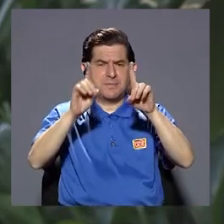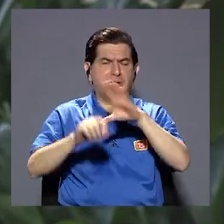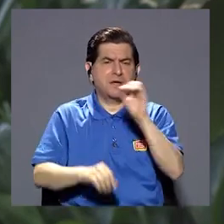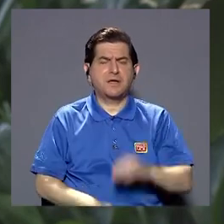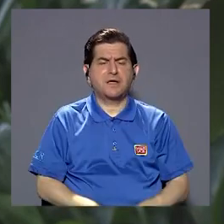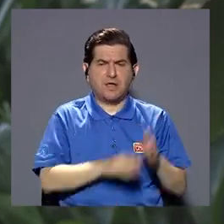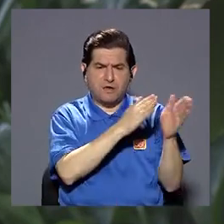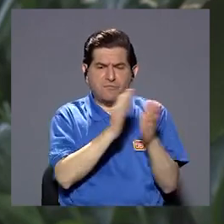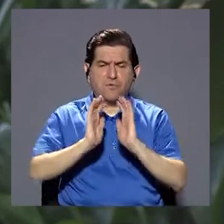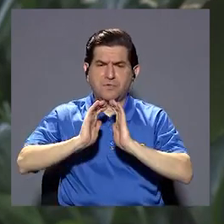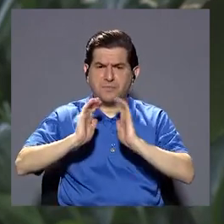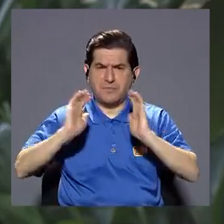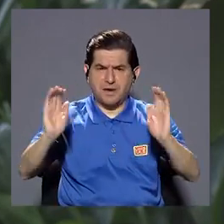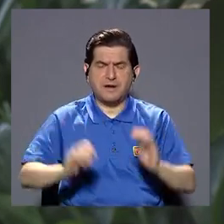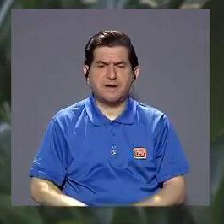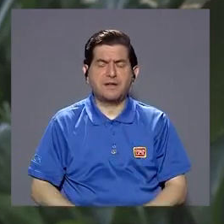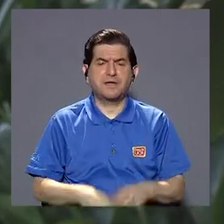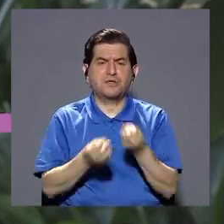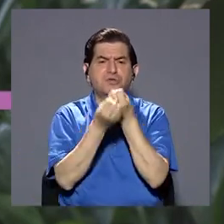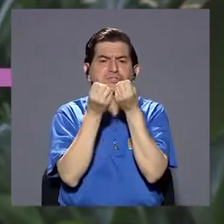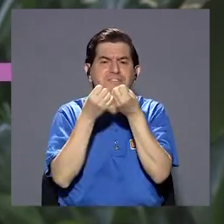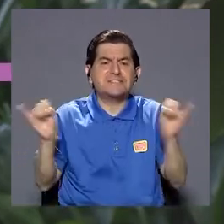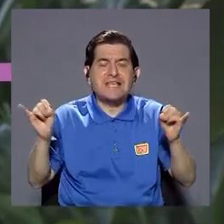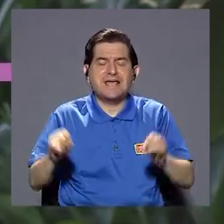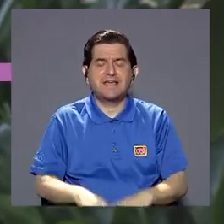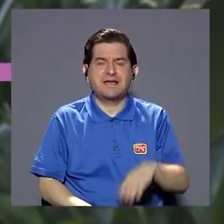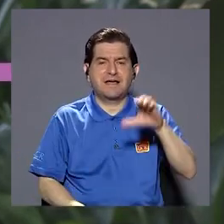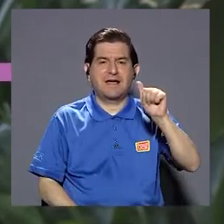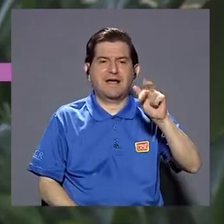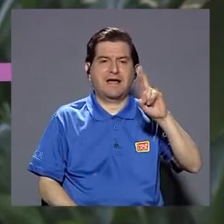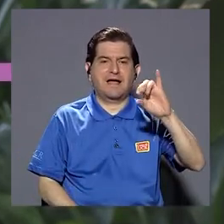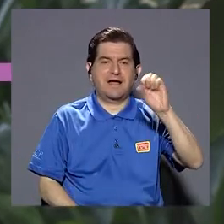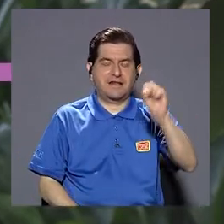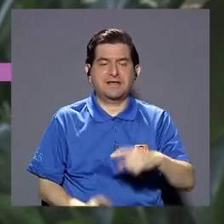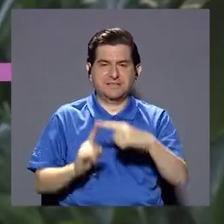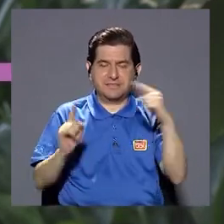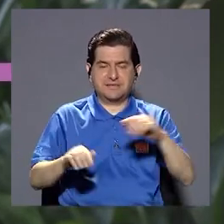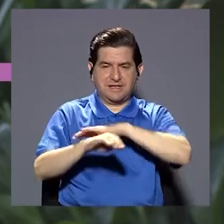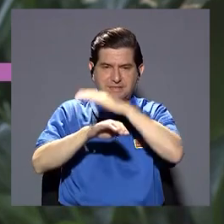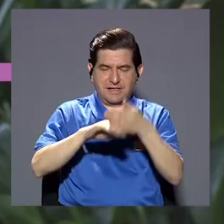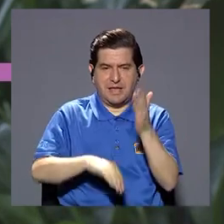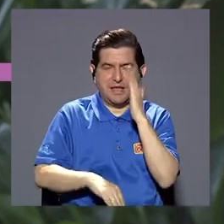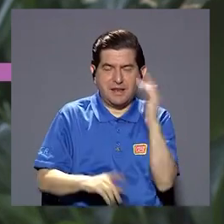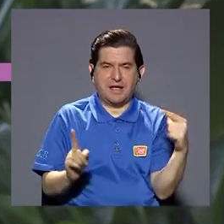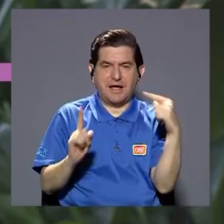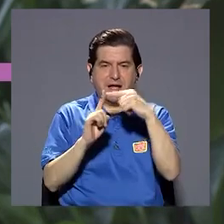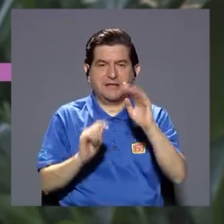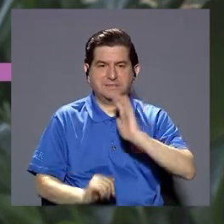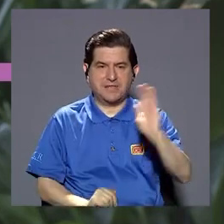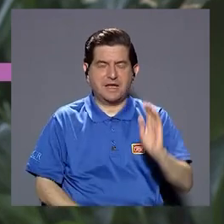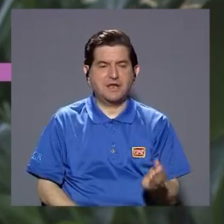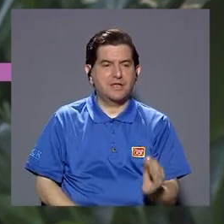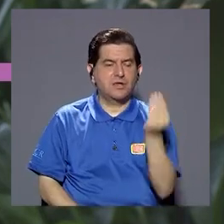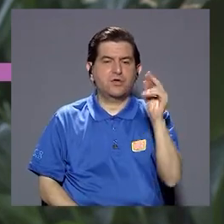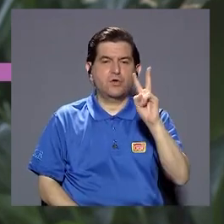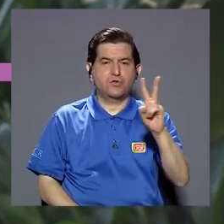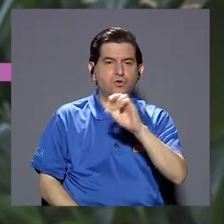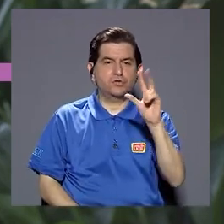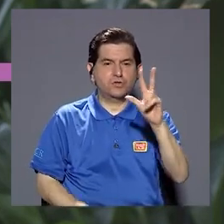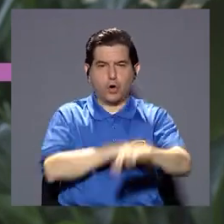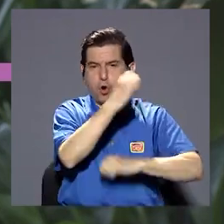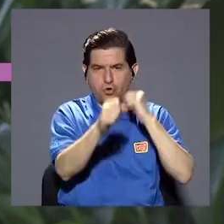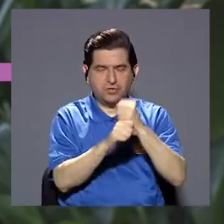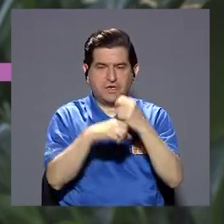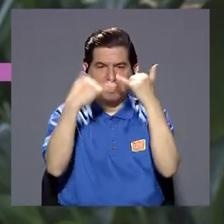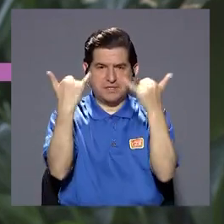hasta proyectos donde formamos niños libres de caries que los captamos desde que la mamita está embarazada hasta que el niño va creciendo hasta los 2,